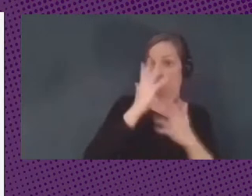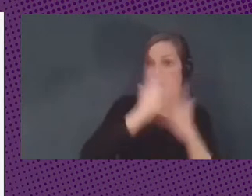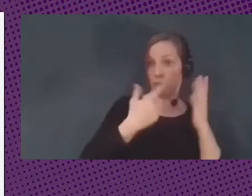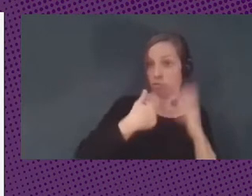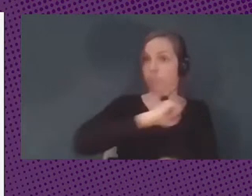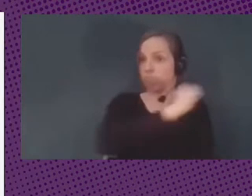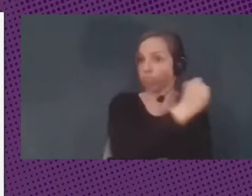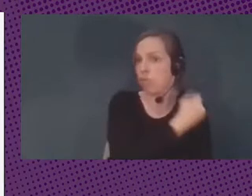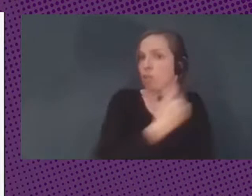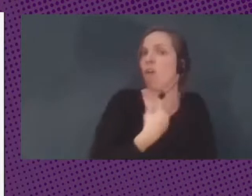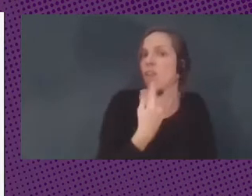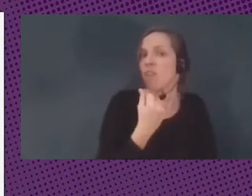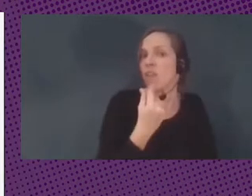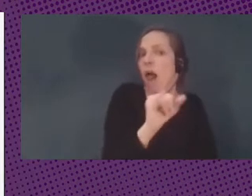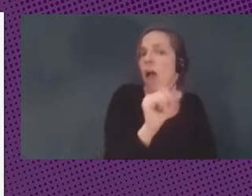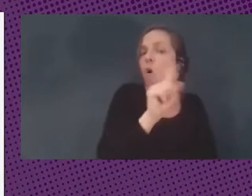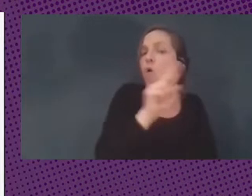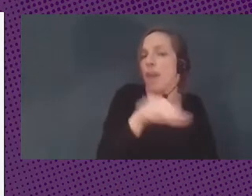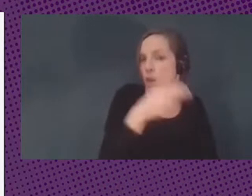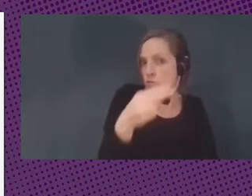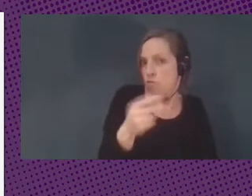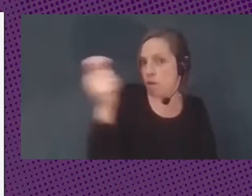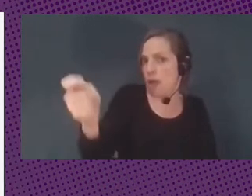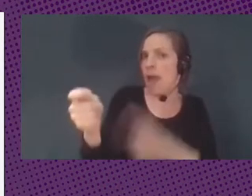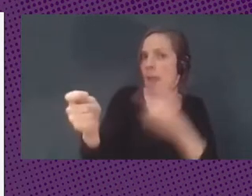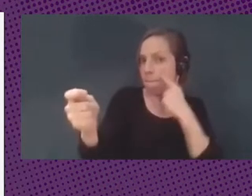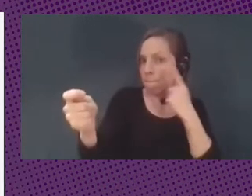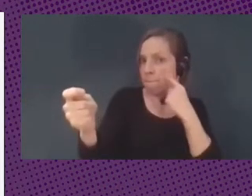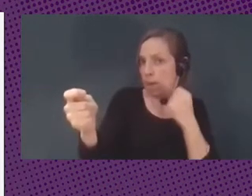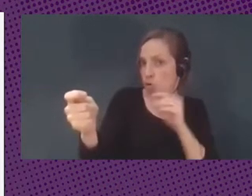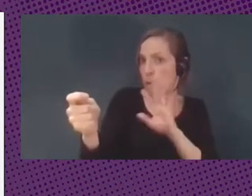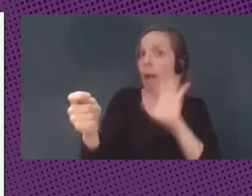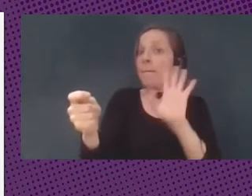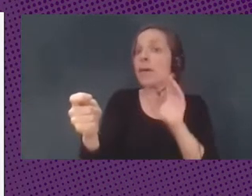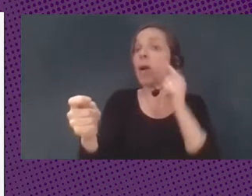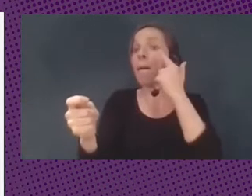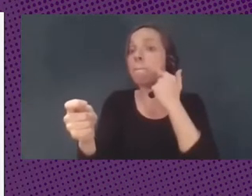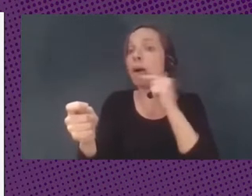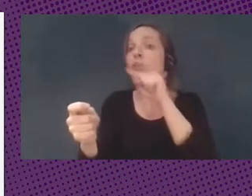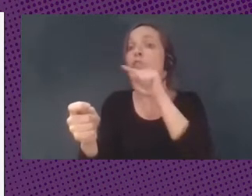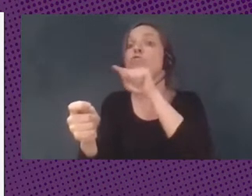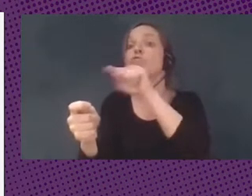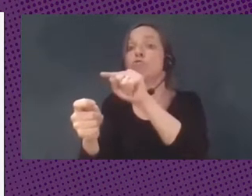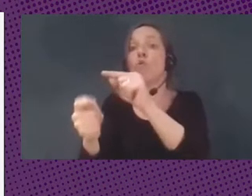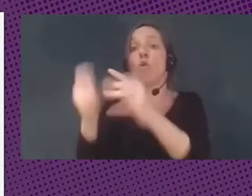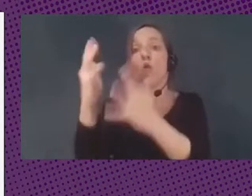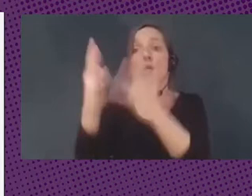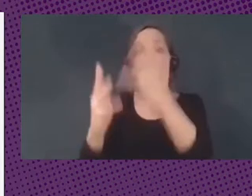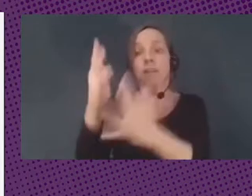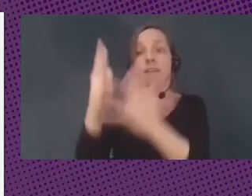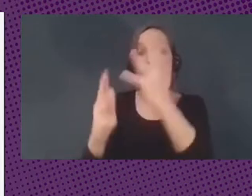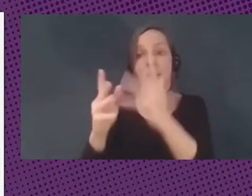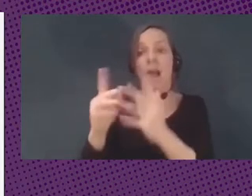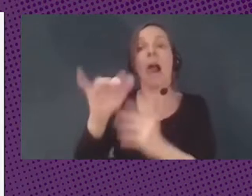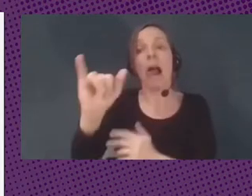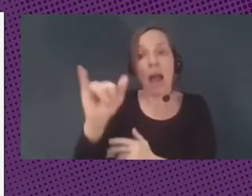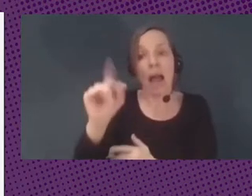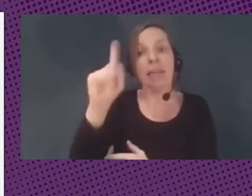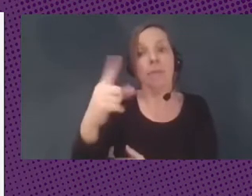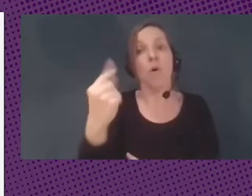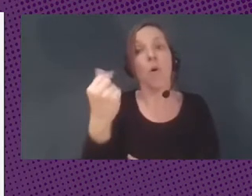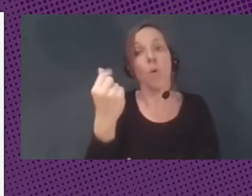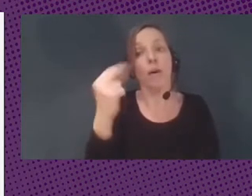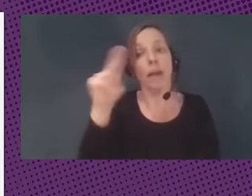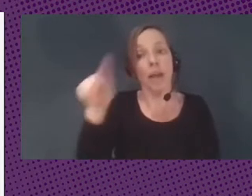euro en el banco, pero ahora también el banco en su contabilidad tiene un euro físico.